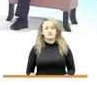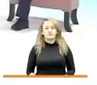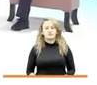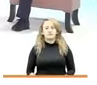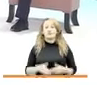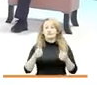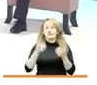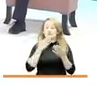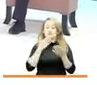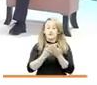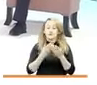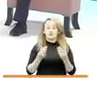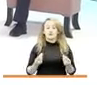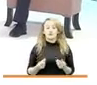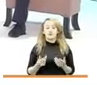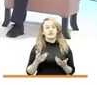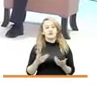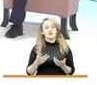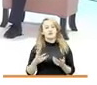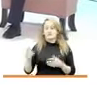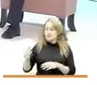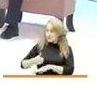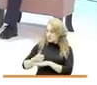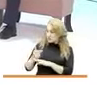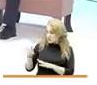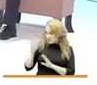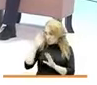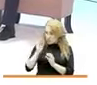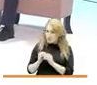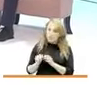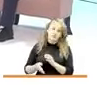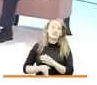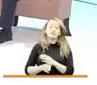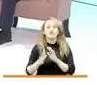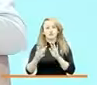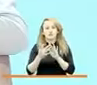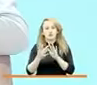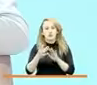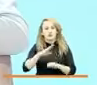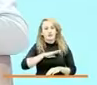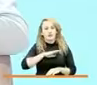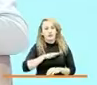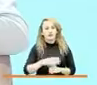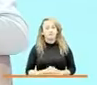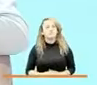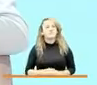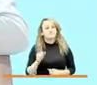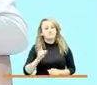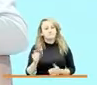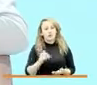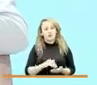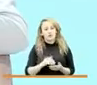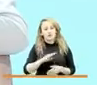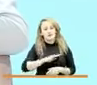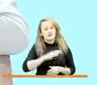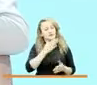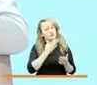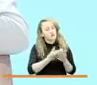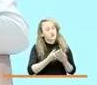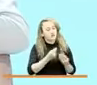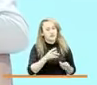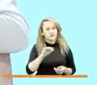Janet muchísimas gracias le parece director si retomamos la comunicación con el alcalde nuevamente Janet muchas gracias